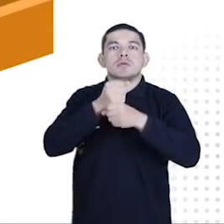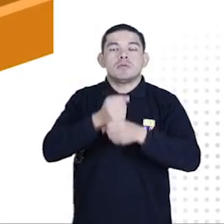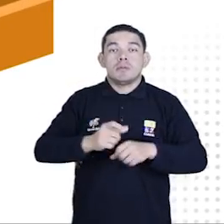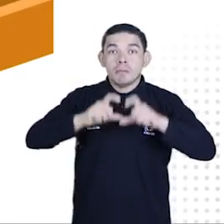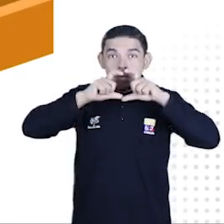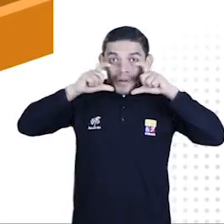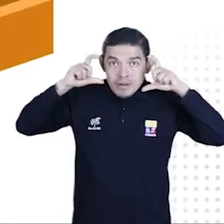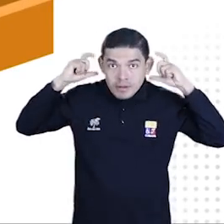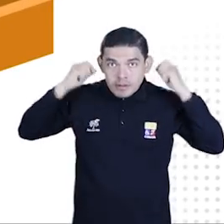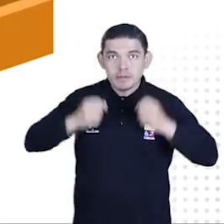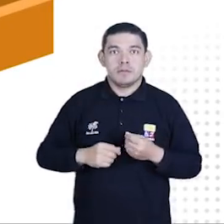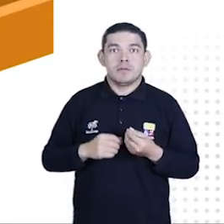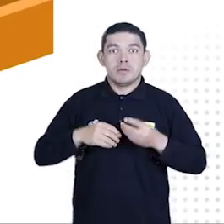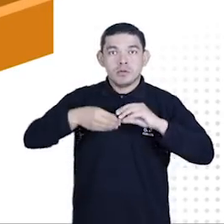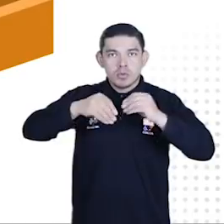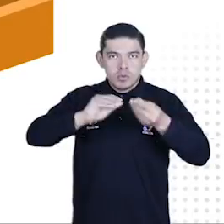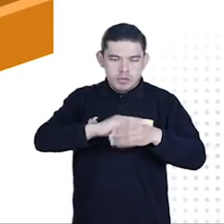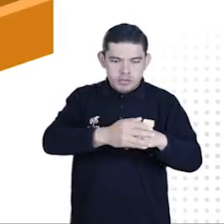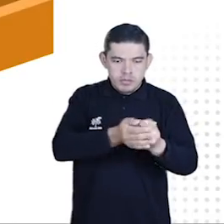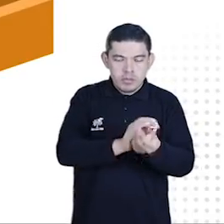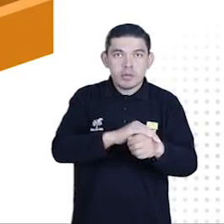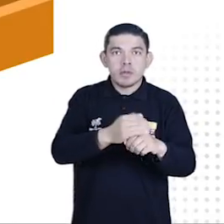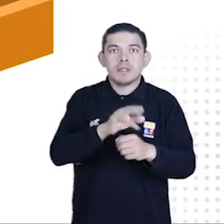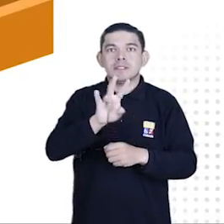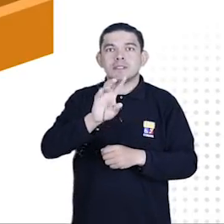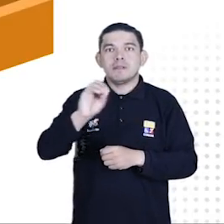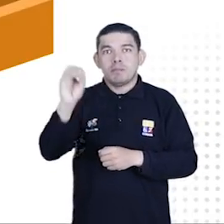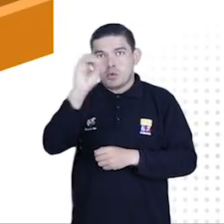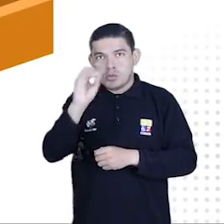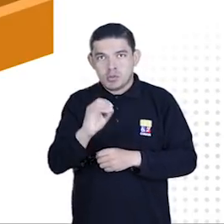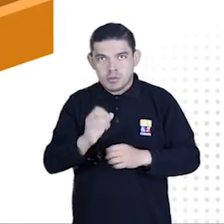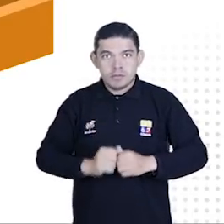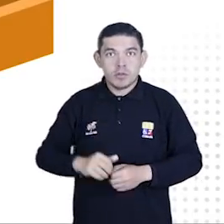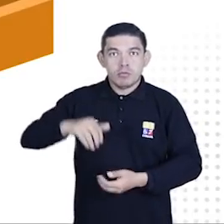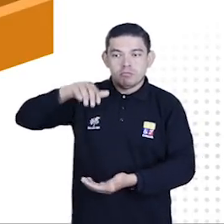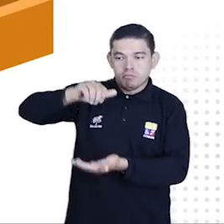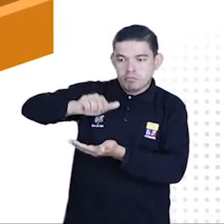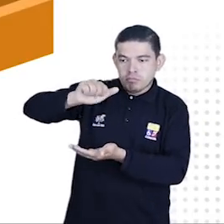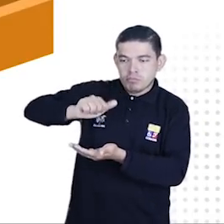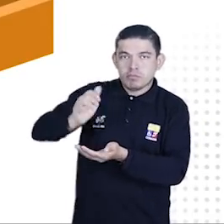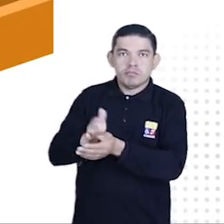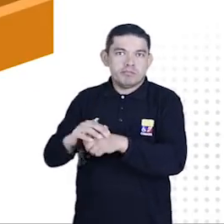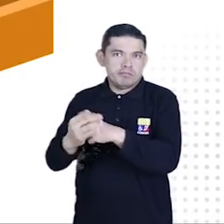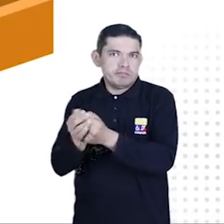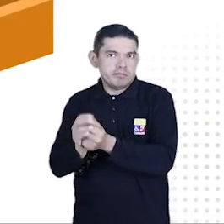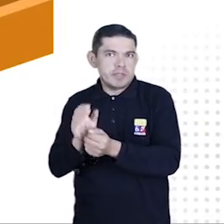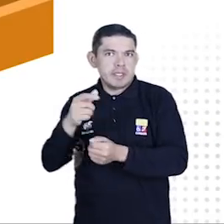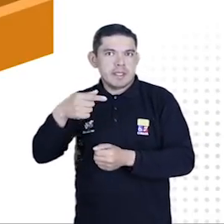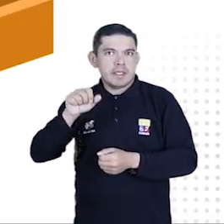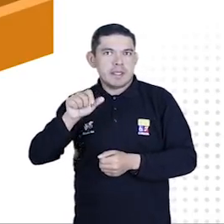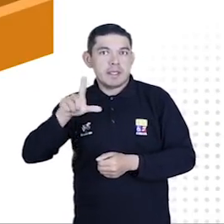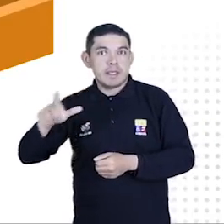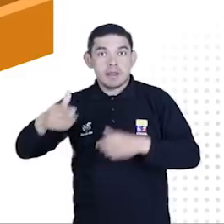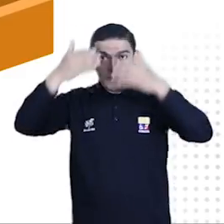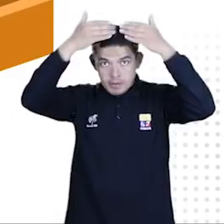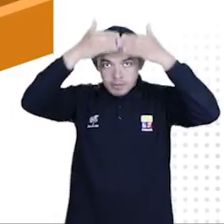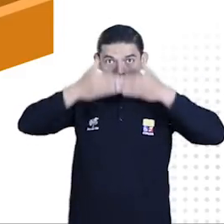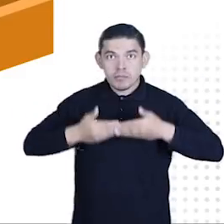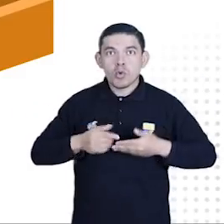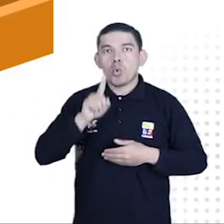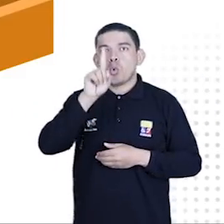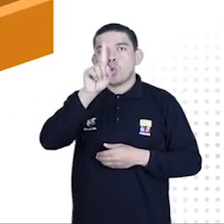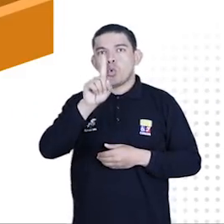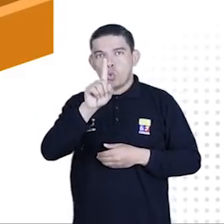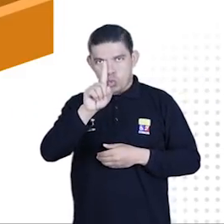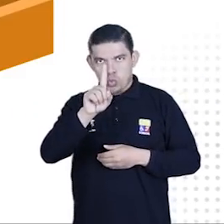kit de bioseguridad a cada una de las juntas que contendrá mascarillas, doallas con alcohol al 70%, un dispensador de